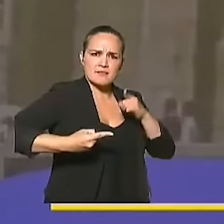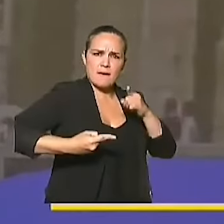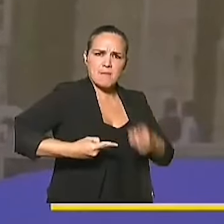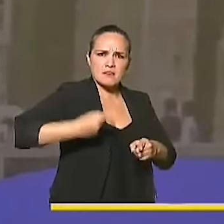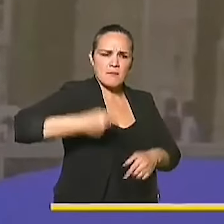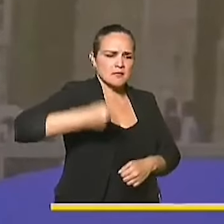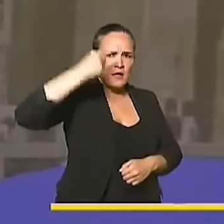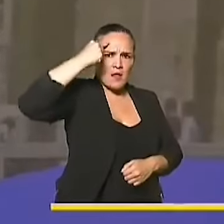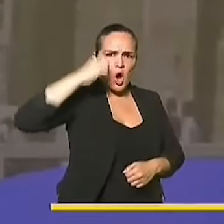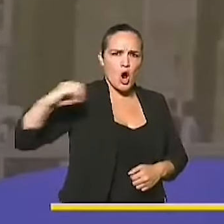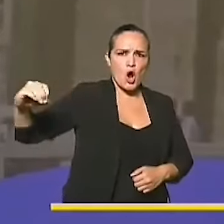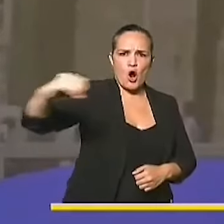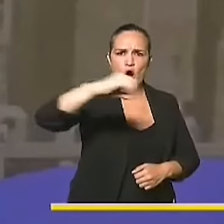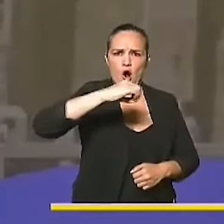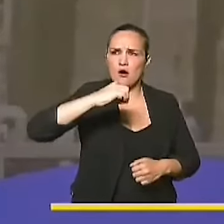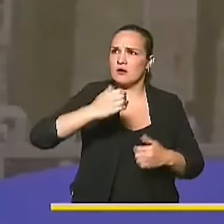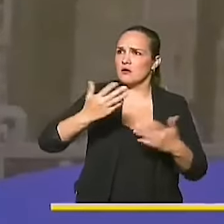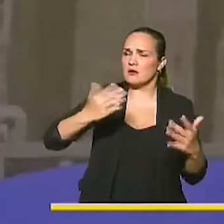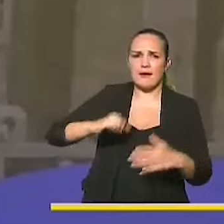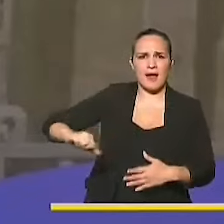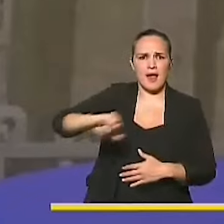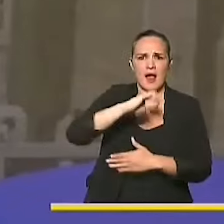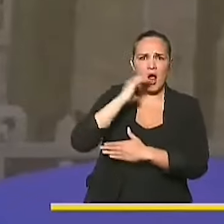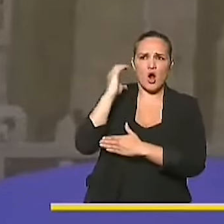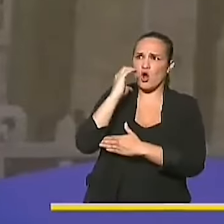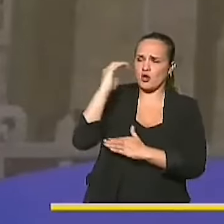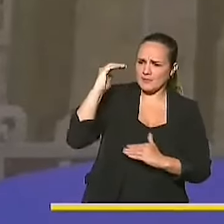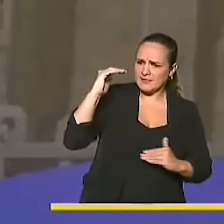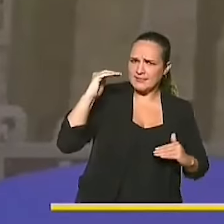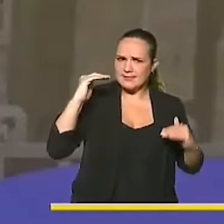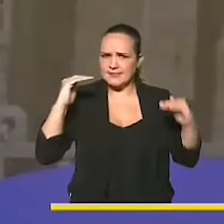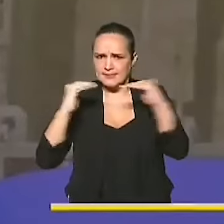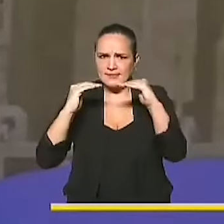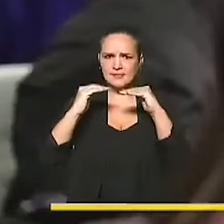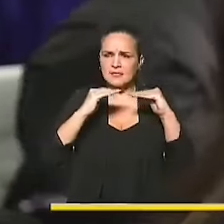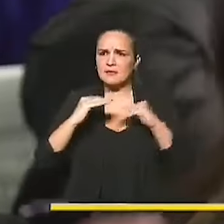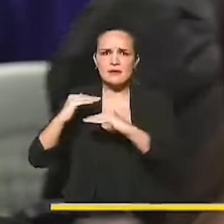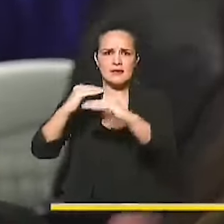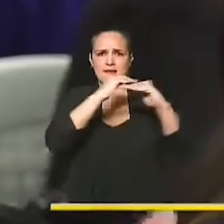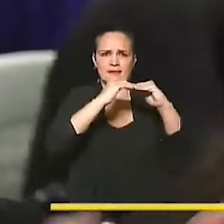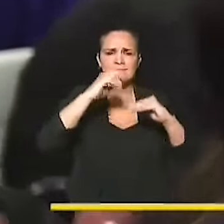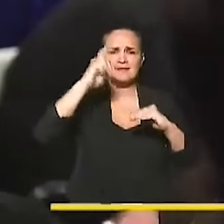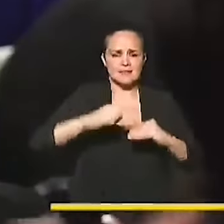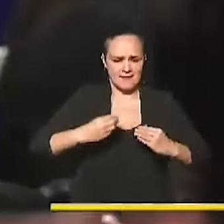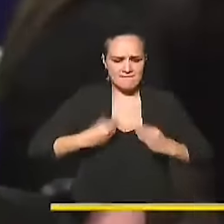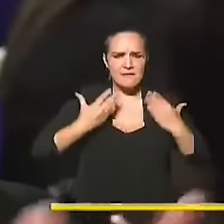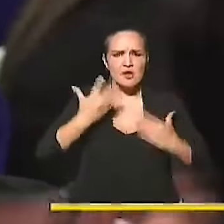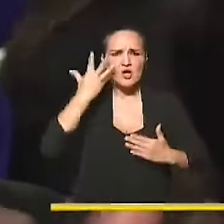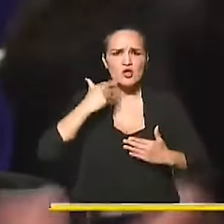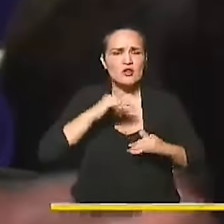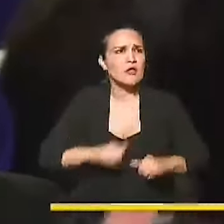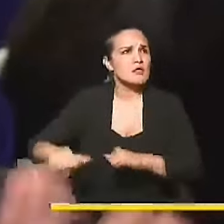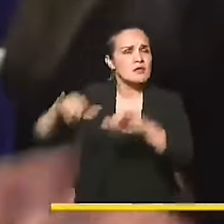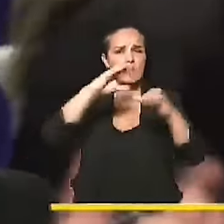permite que las mujeres de Colombia vivan en igualdad y equidad con toda la población